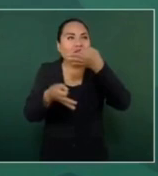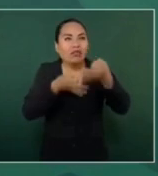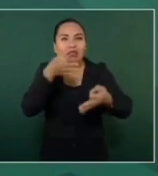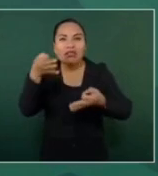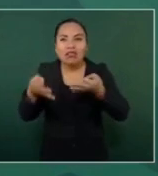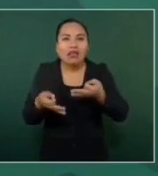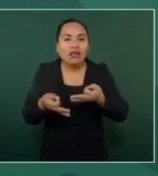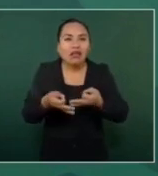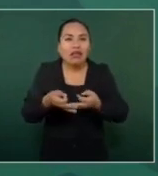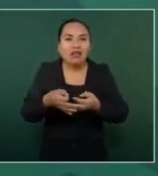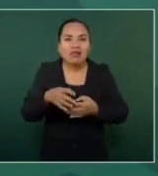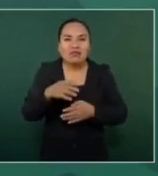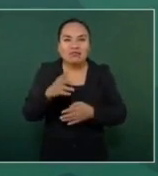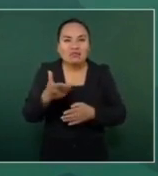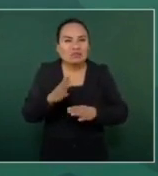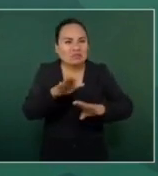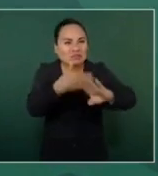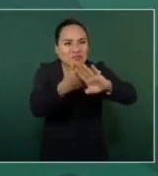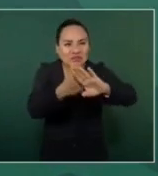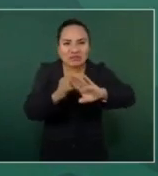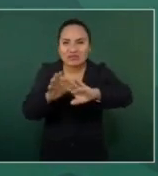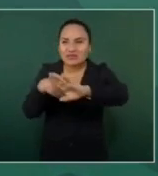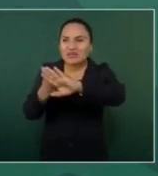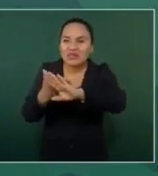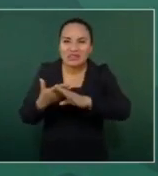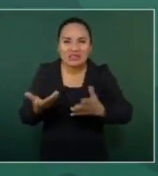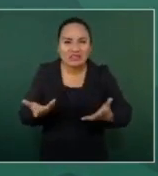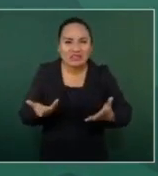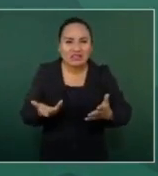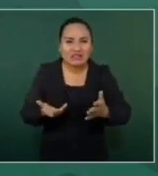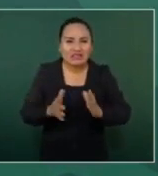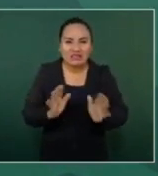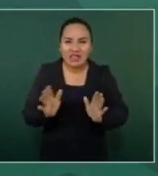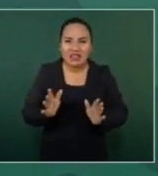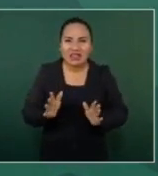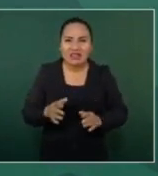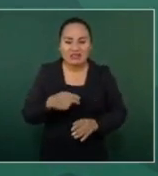en contra de nosotros. Gracias. Gracias.